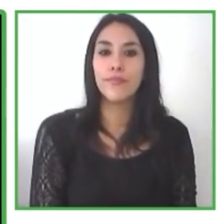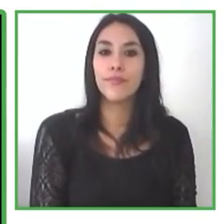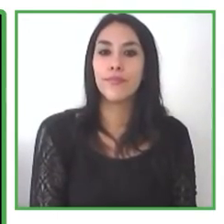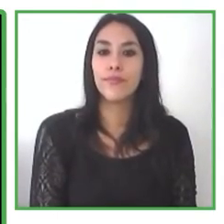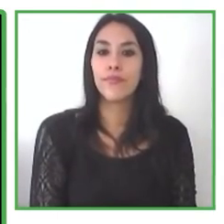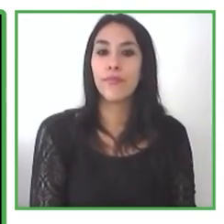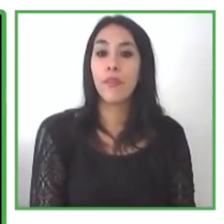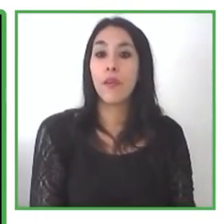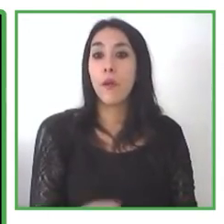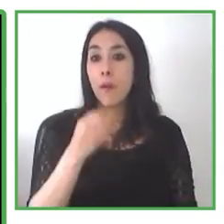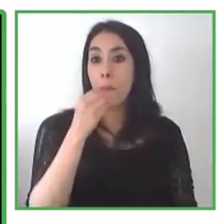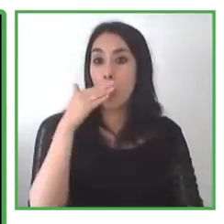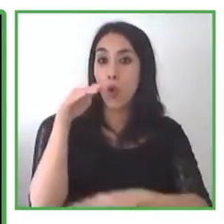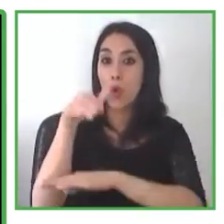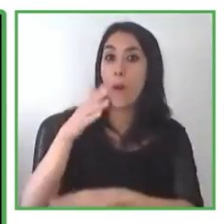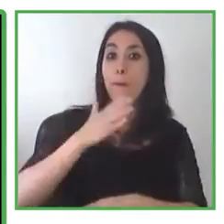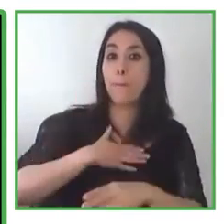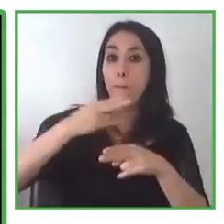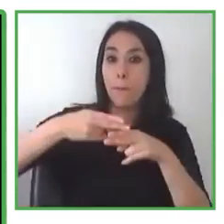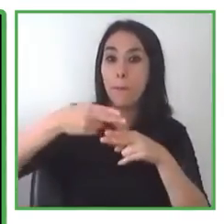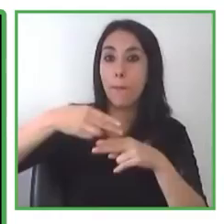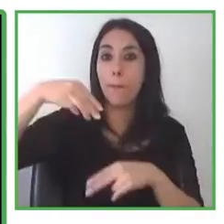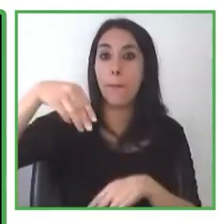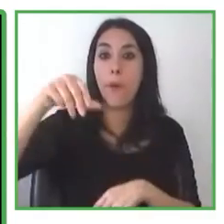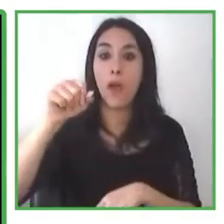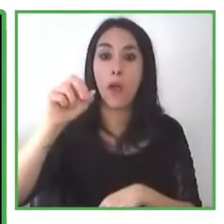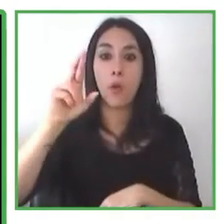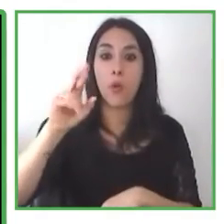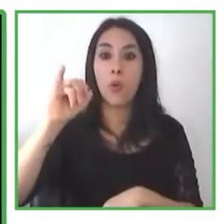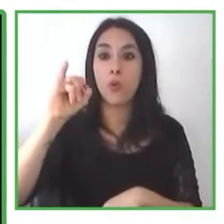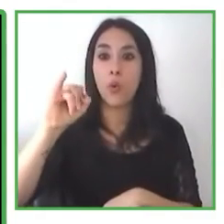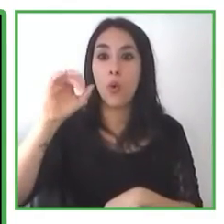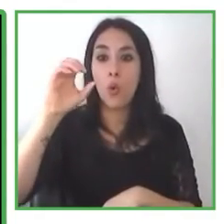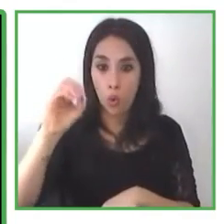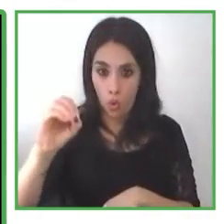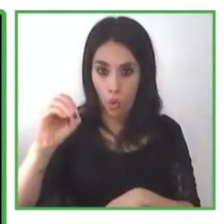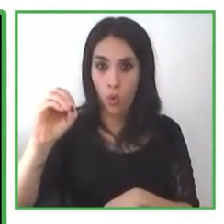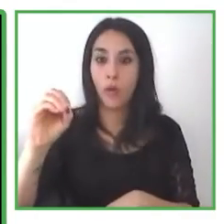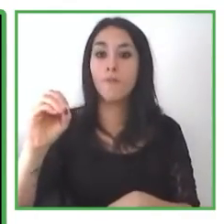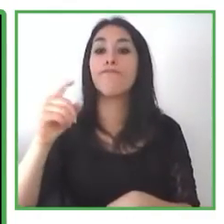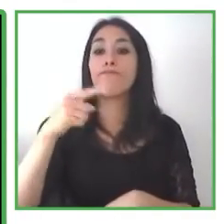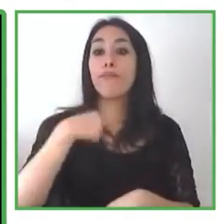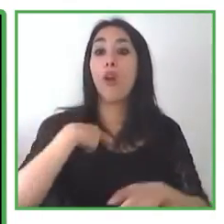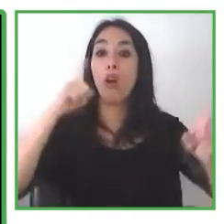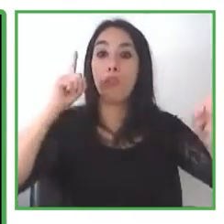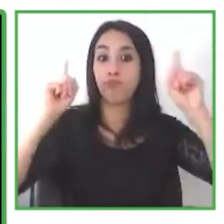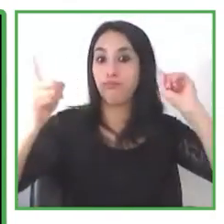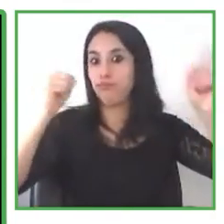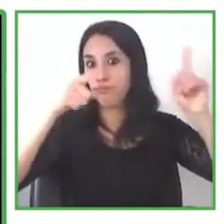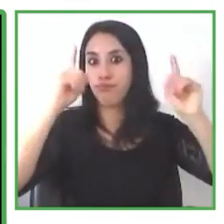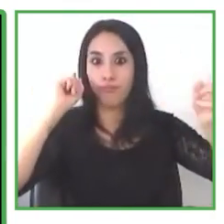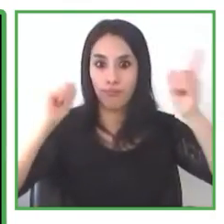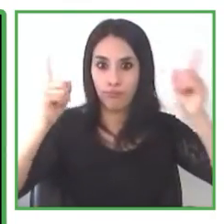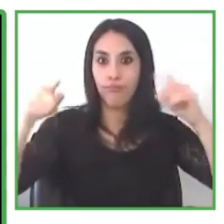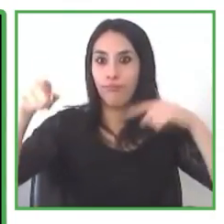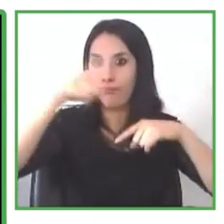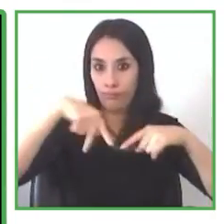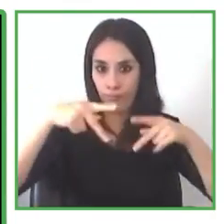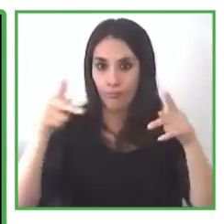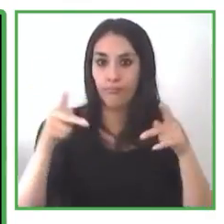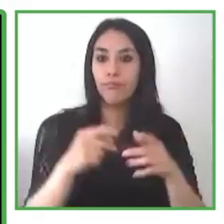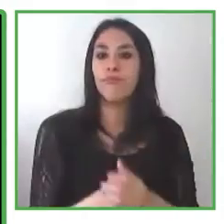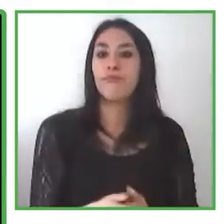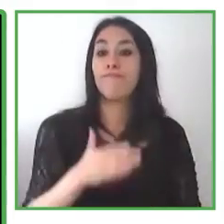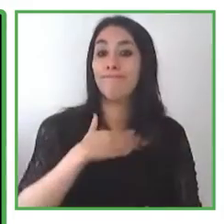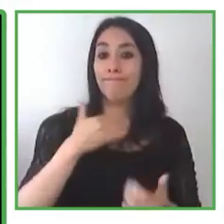Hola, buenas tardes, yo soy Mario Domínguez, pertenezco a la cooperativa Resistiré y estoy encargado